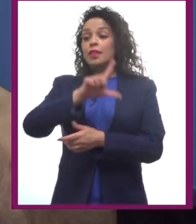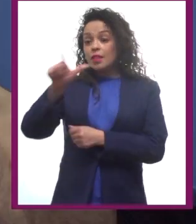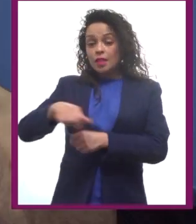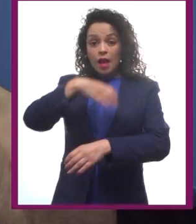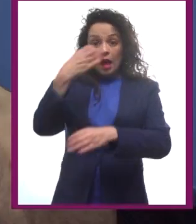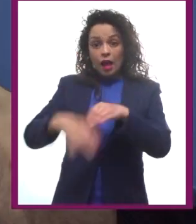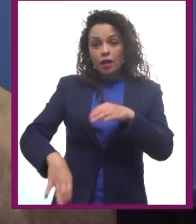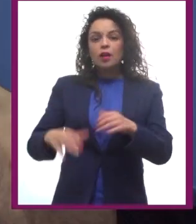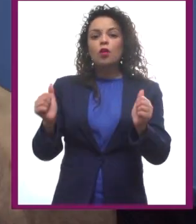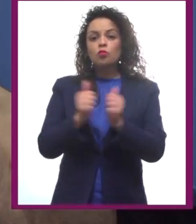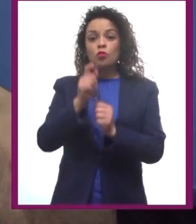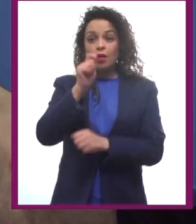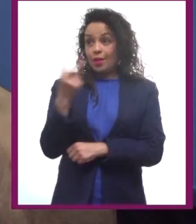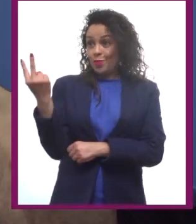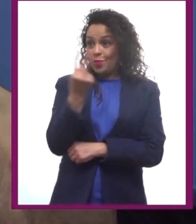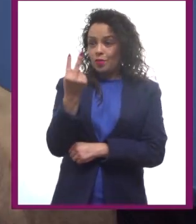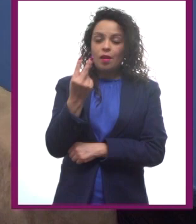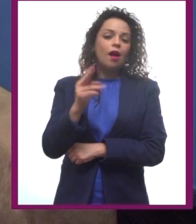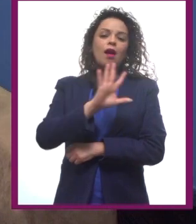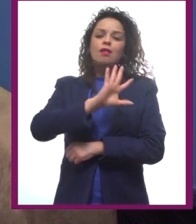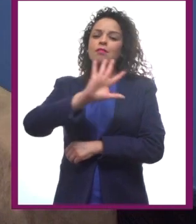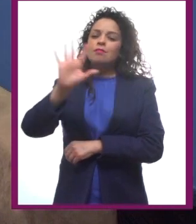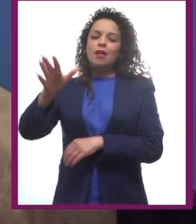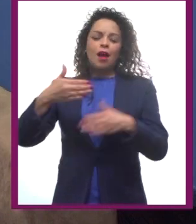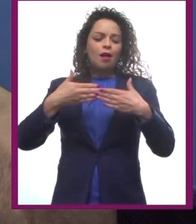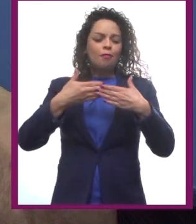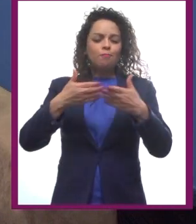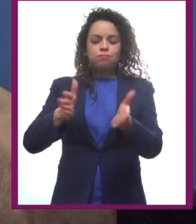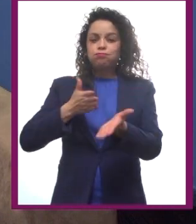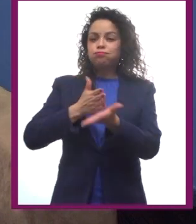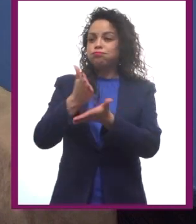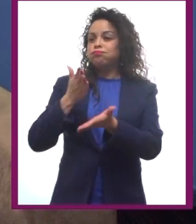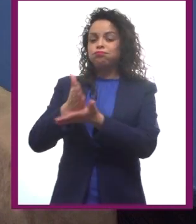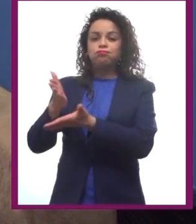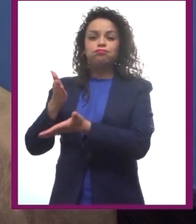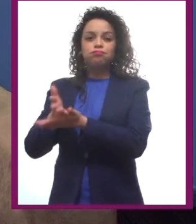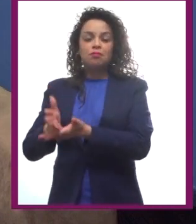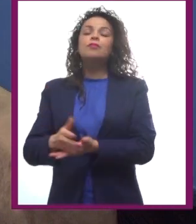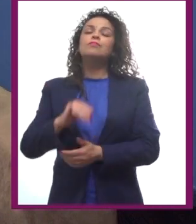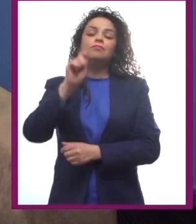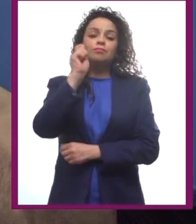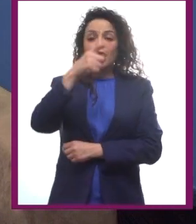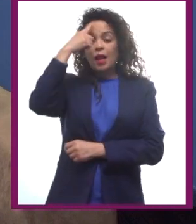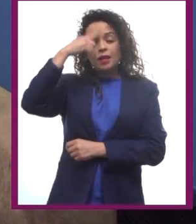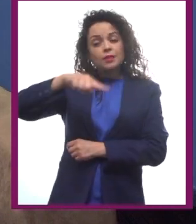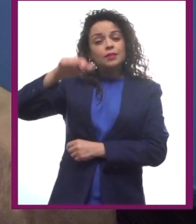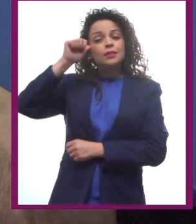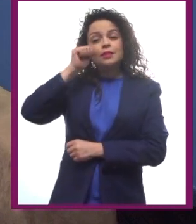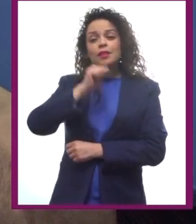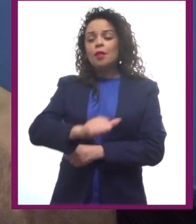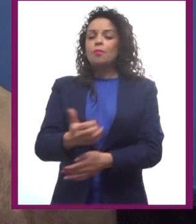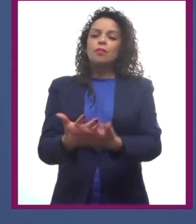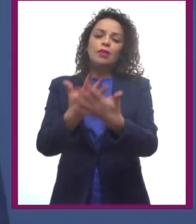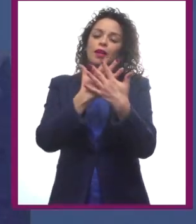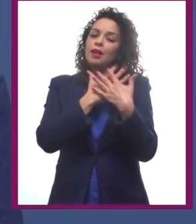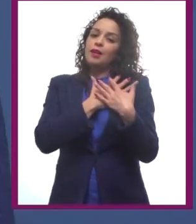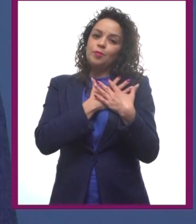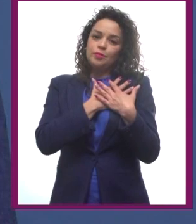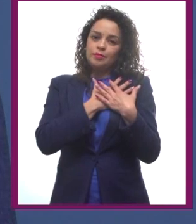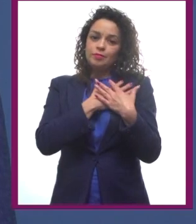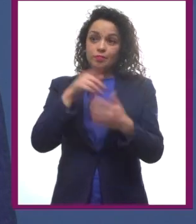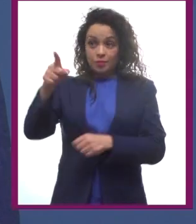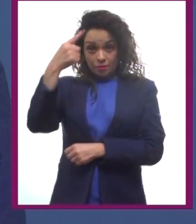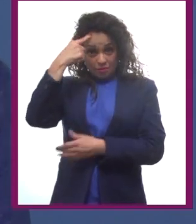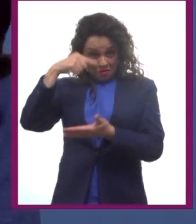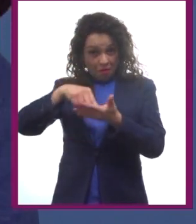protagonistas venciendo todos los obstáculos y jurándose amor eterno. ¿Te crees muy listo?